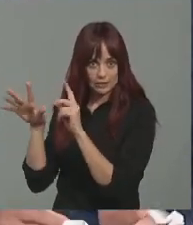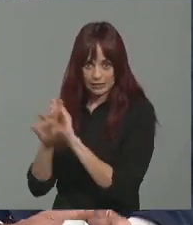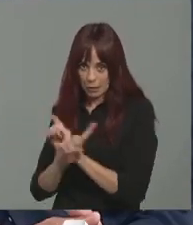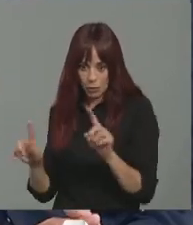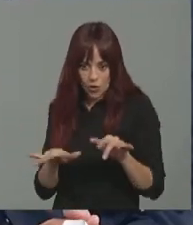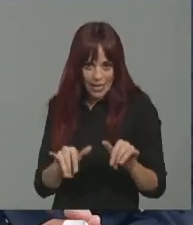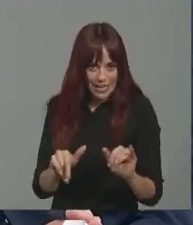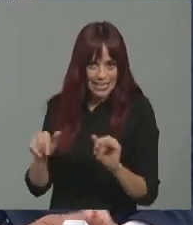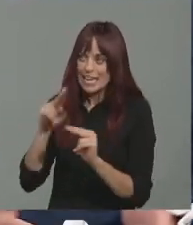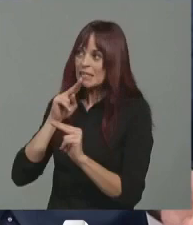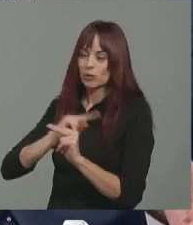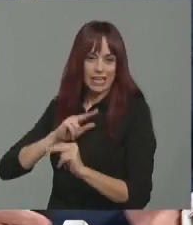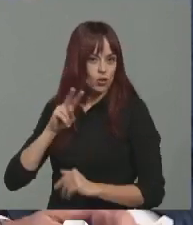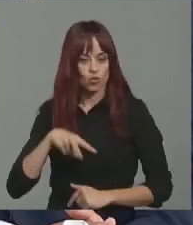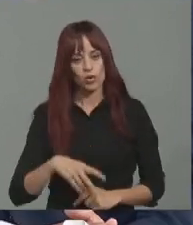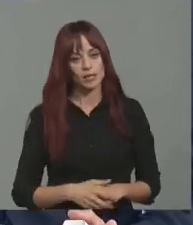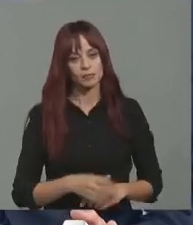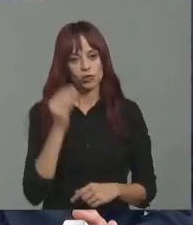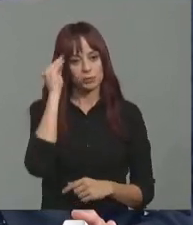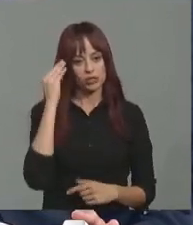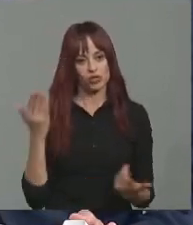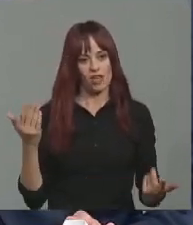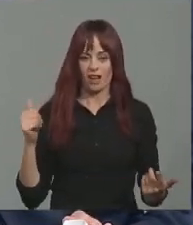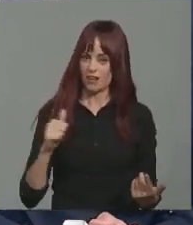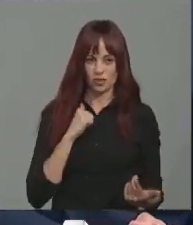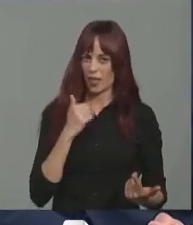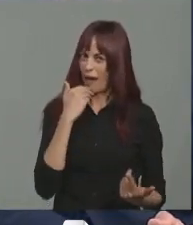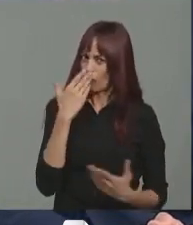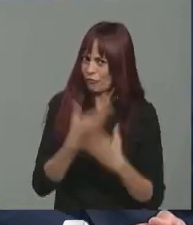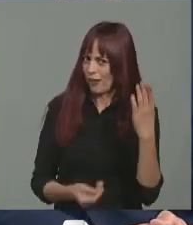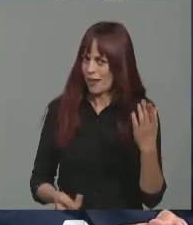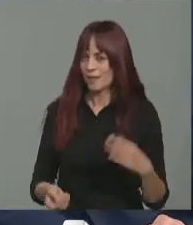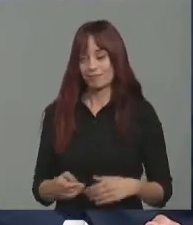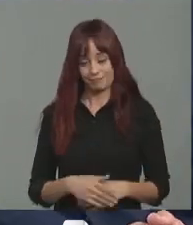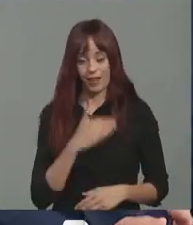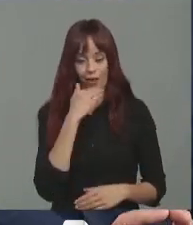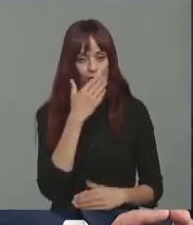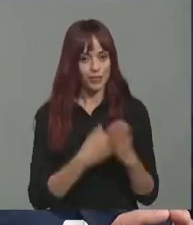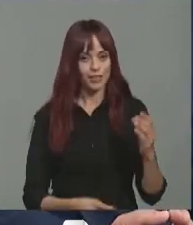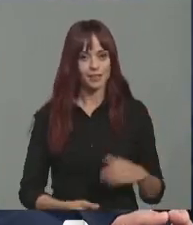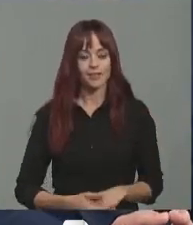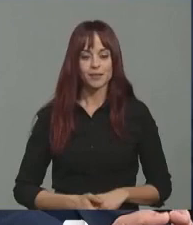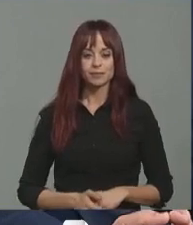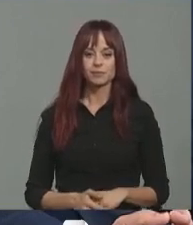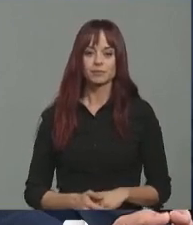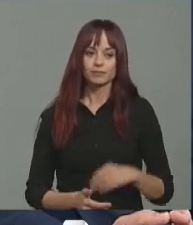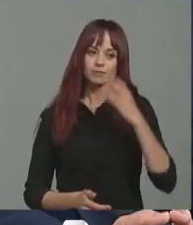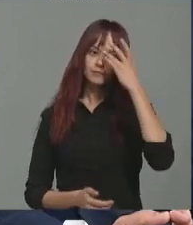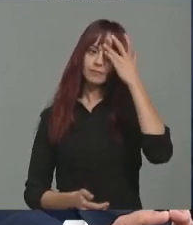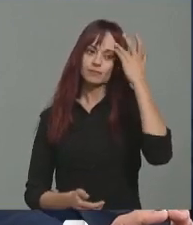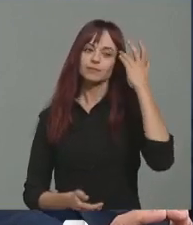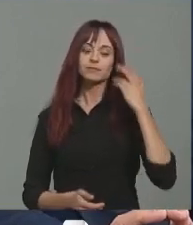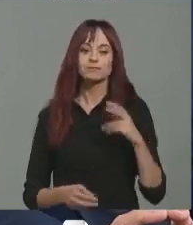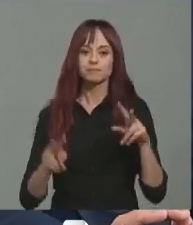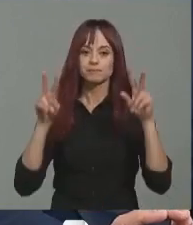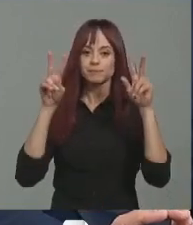recibo respuesta nunca. Yo creo que es demasiada casualidad. O sea, hay algo falla. Algo falla. Nos ha sorprendido a todos también